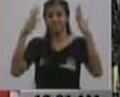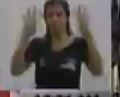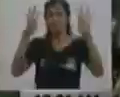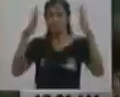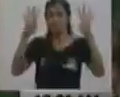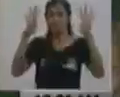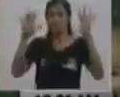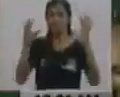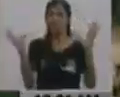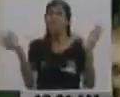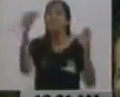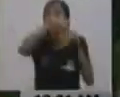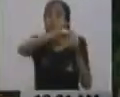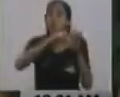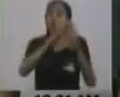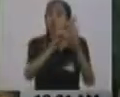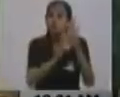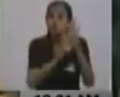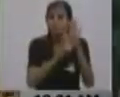Todo dentro de la Constitución.